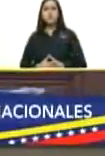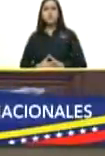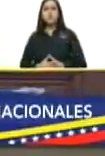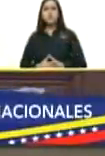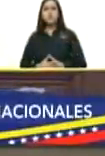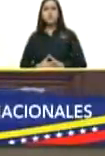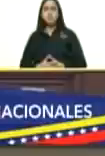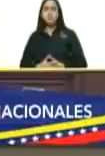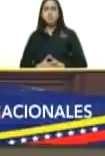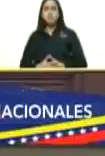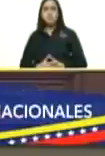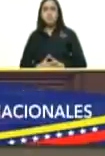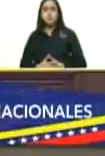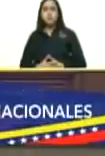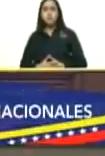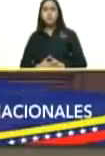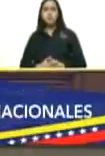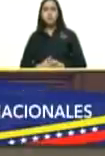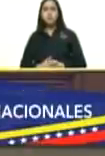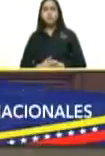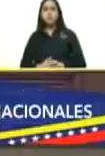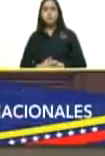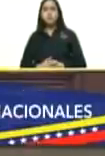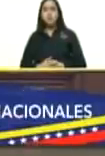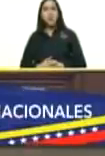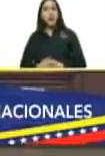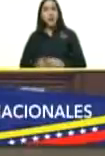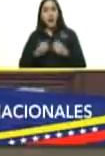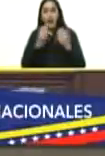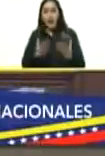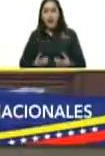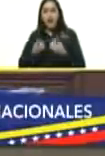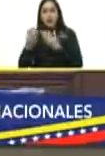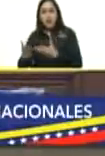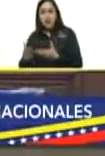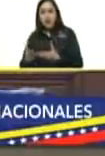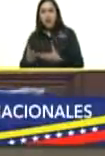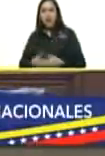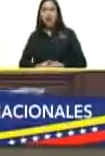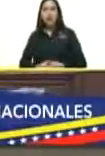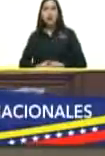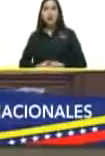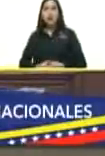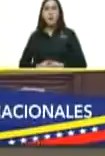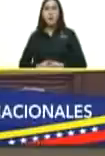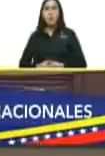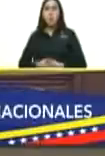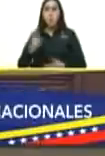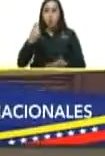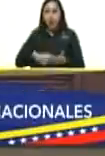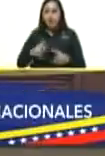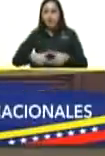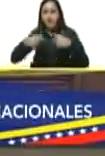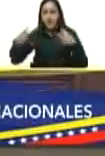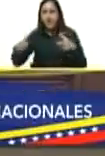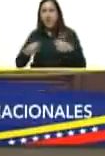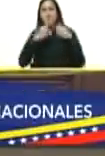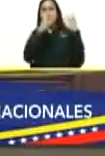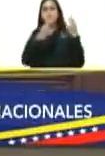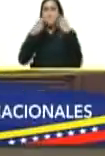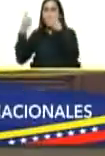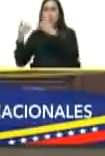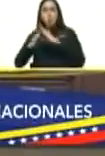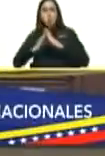que entregaba una chequera que lo permitía importar todo